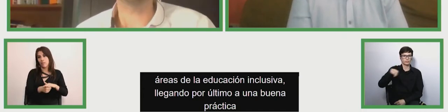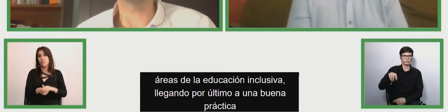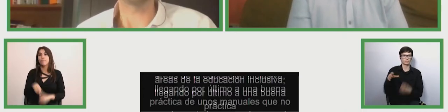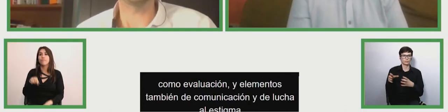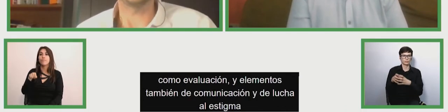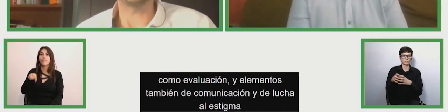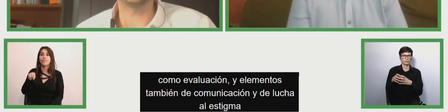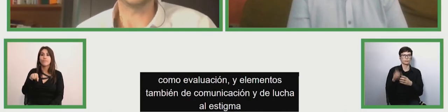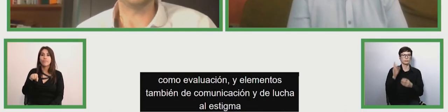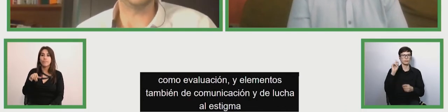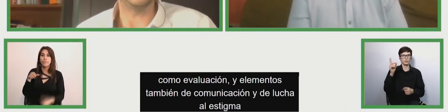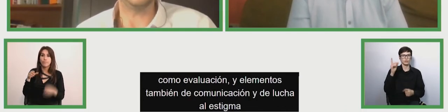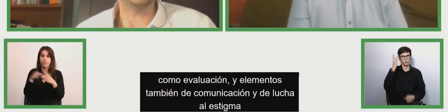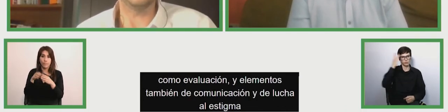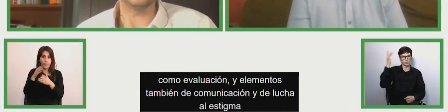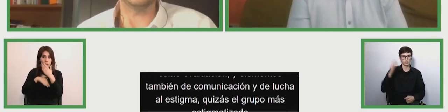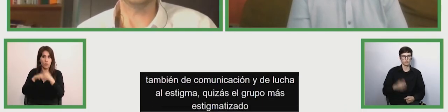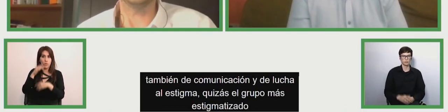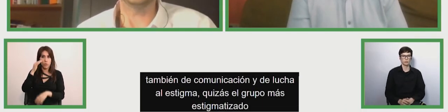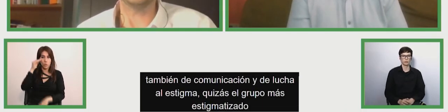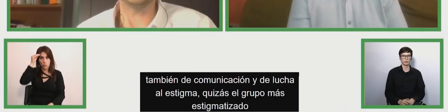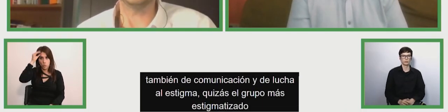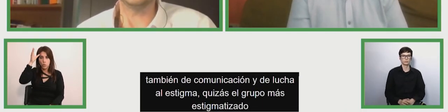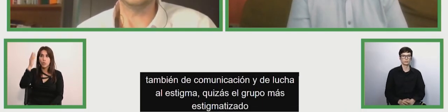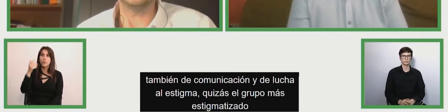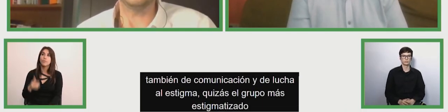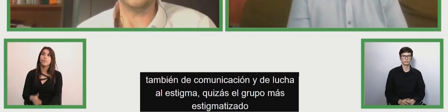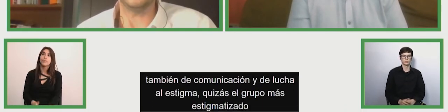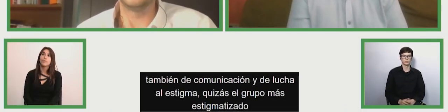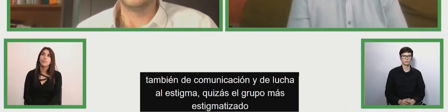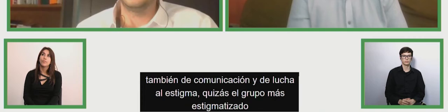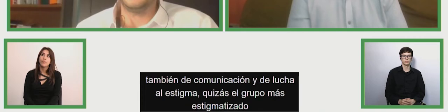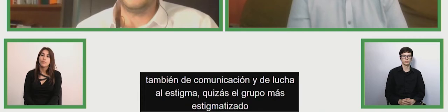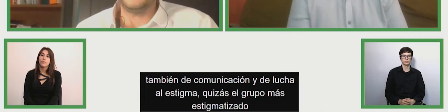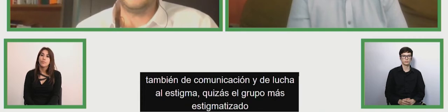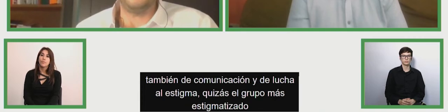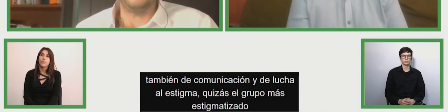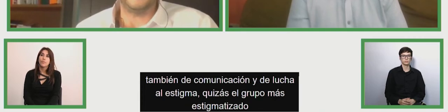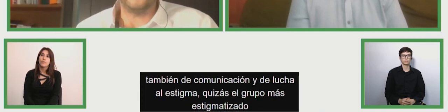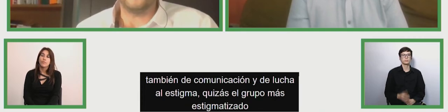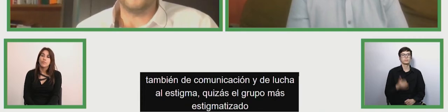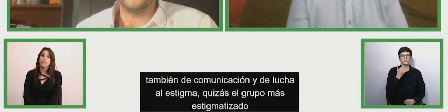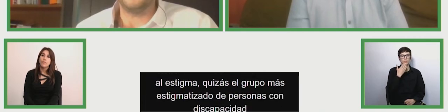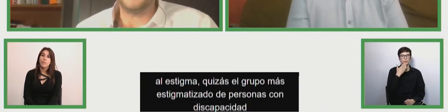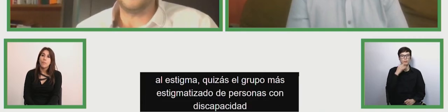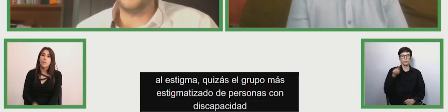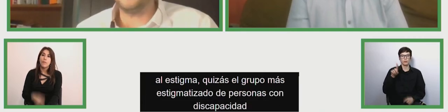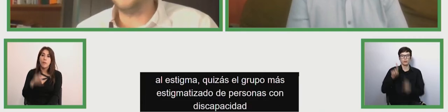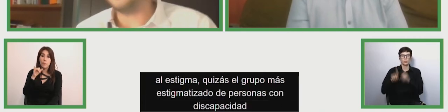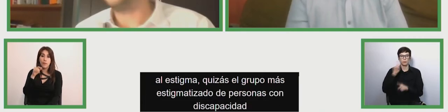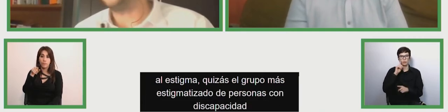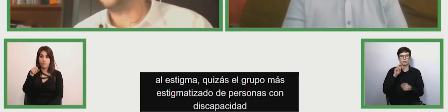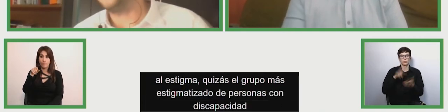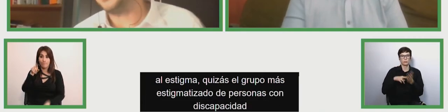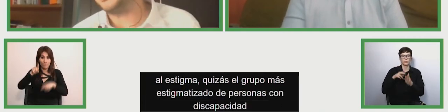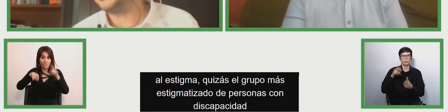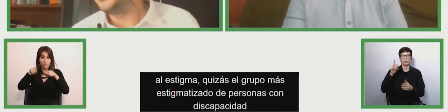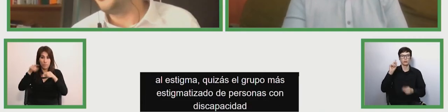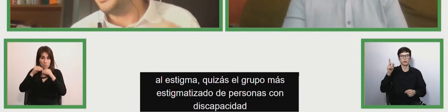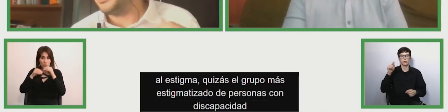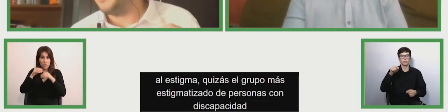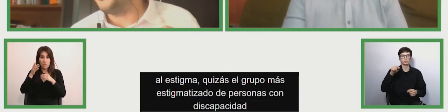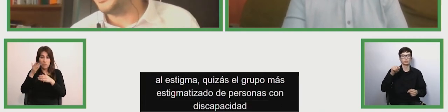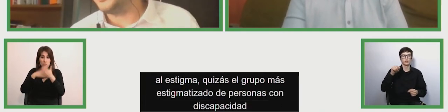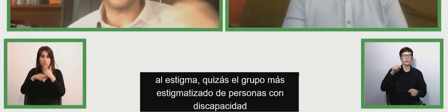de personas con discapacidad que son aquellas con discapacidad intelectual y psicoatitudinales psicosociales